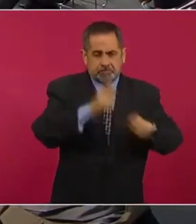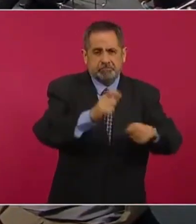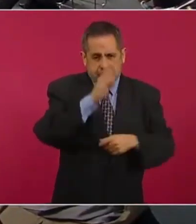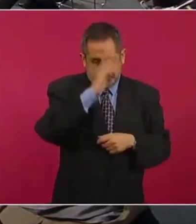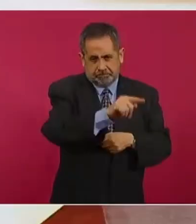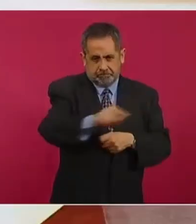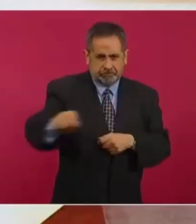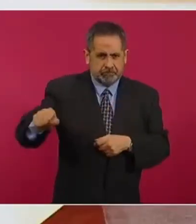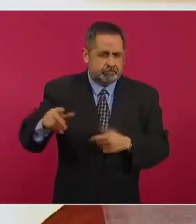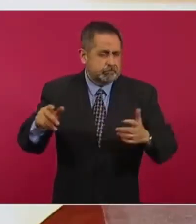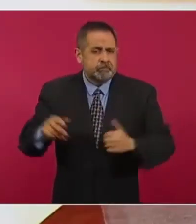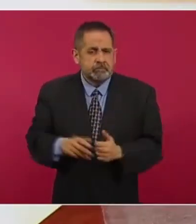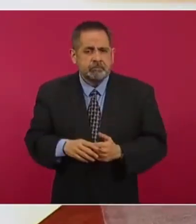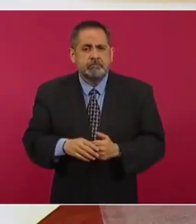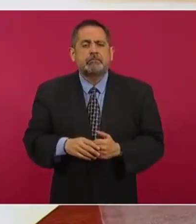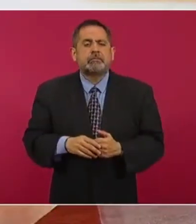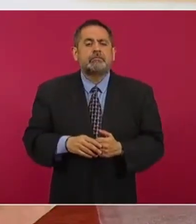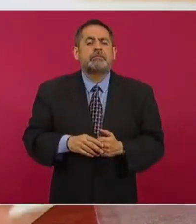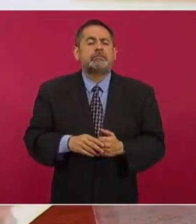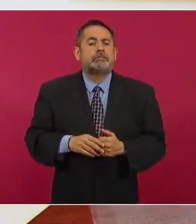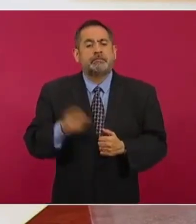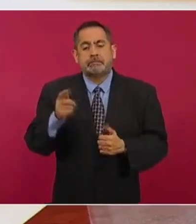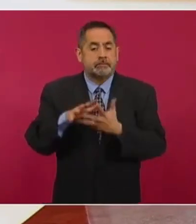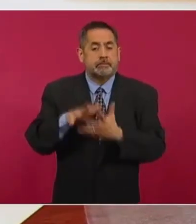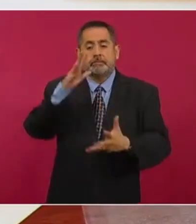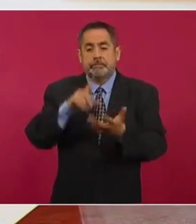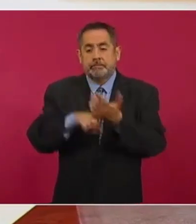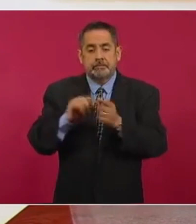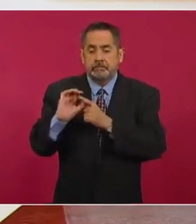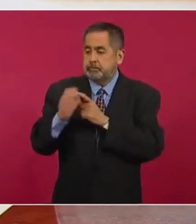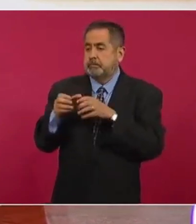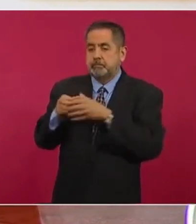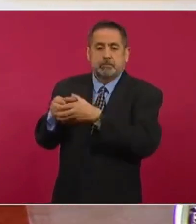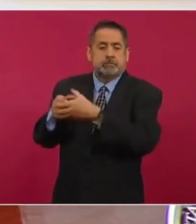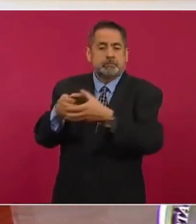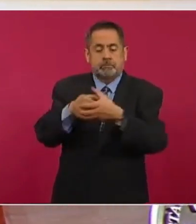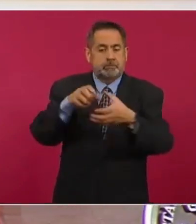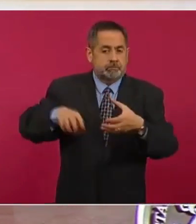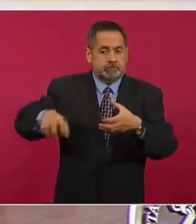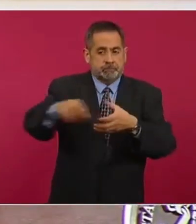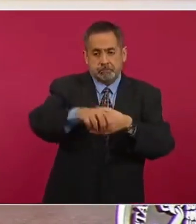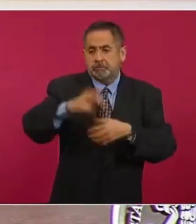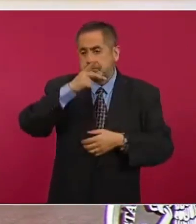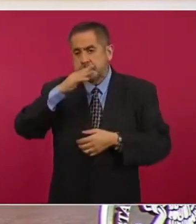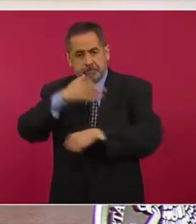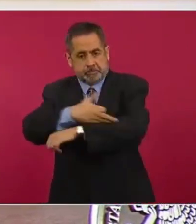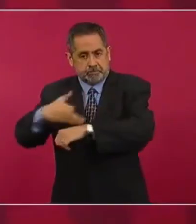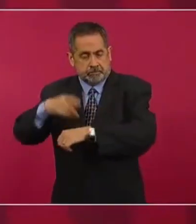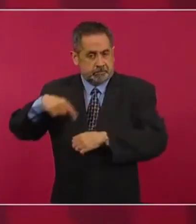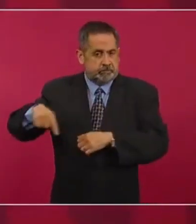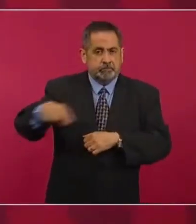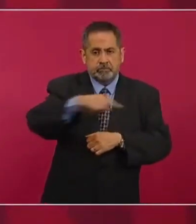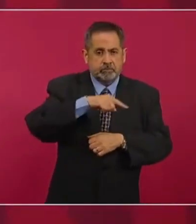Entonces, la mayoría de los comités de madres, padres de familia